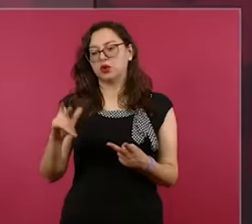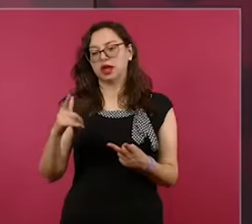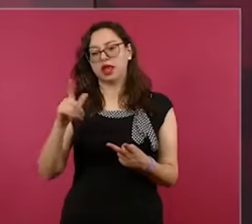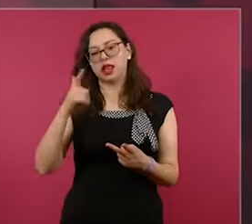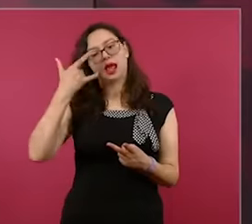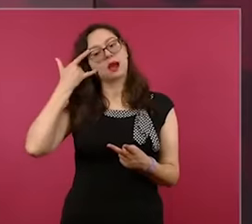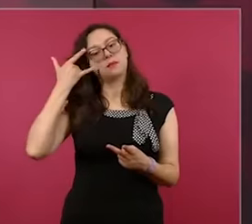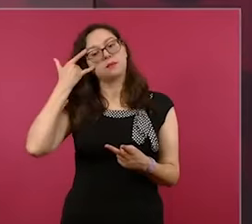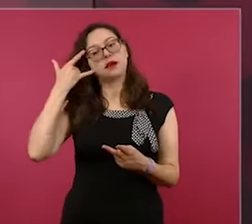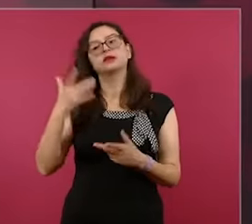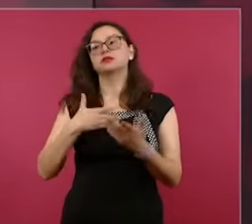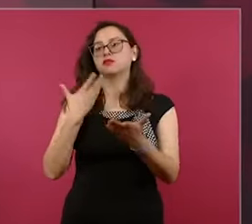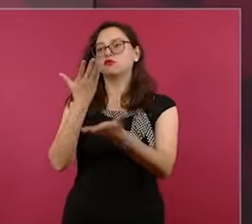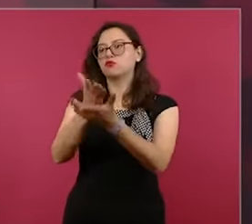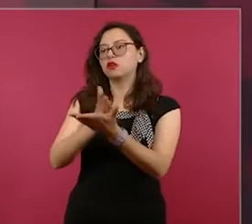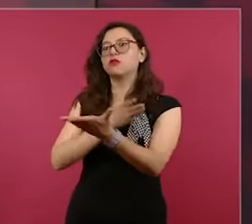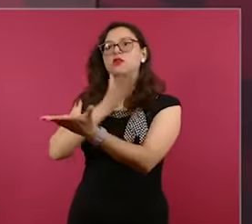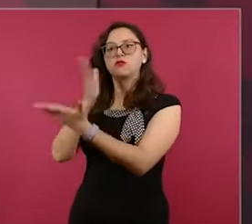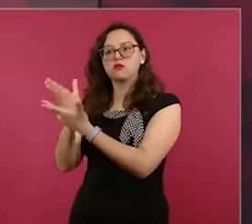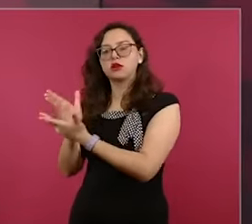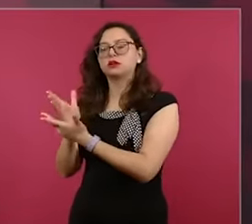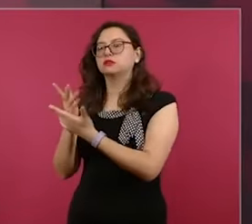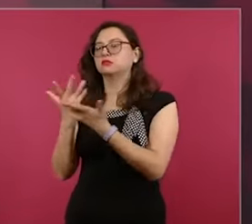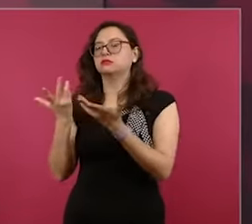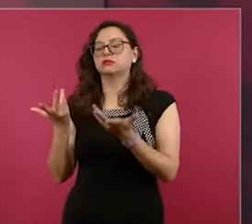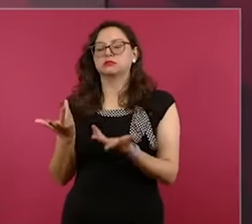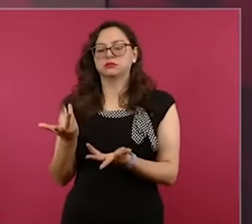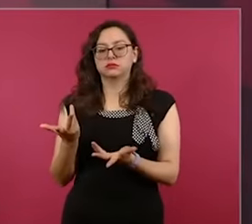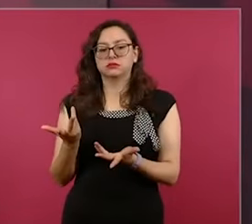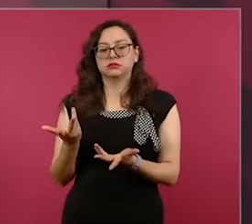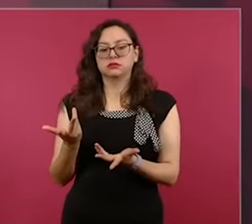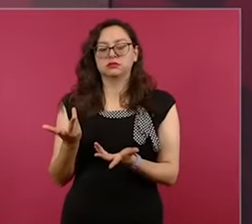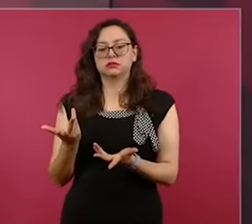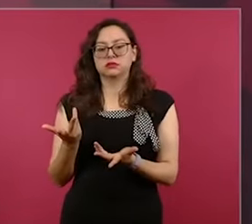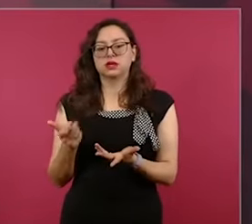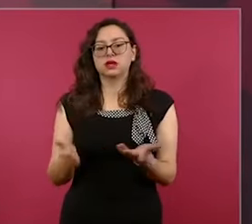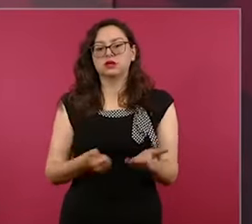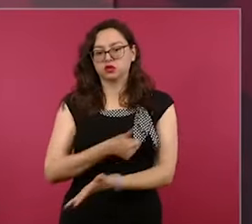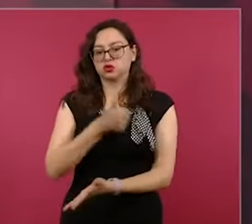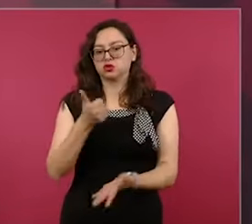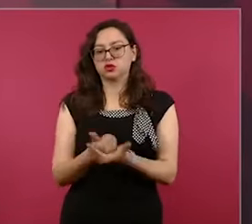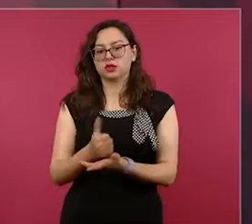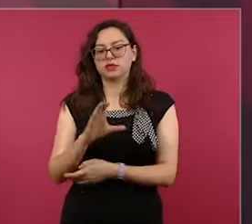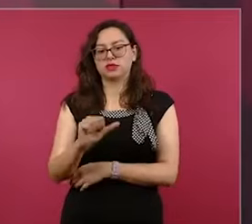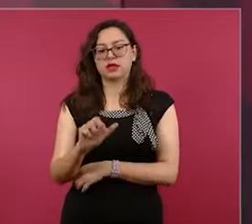en Ciudad del Carmen